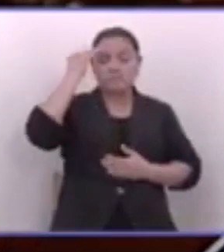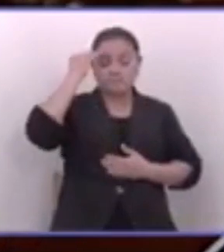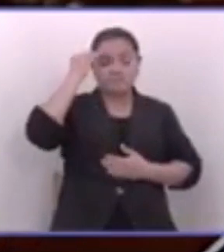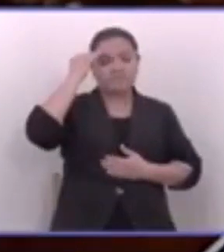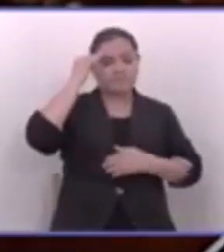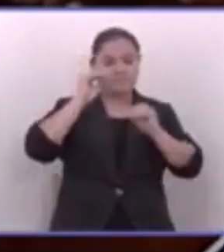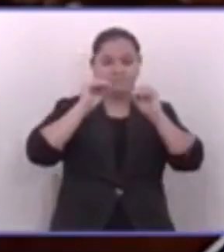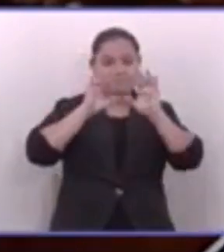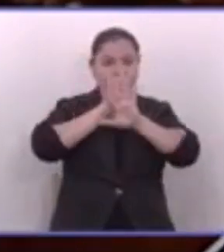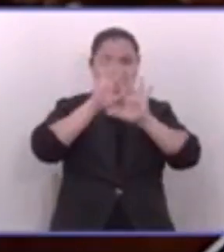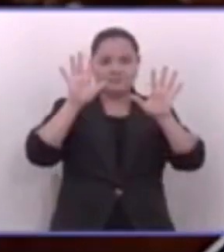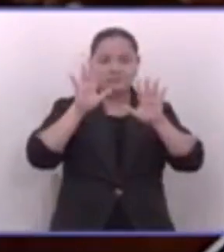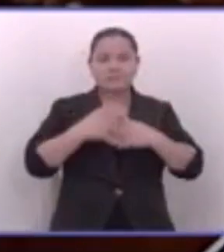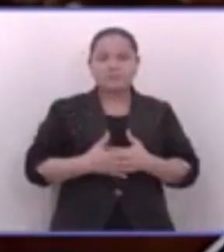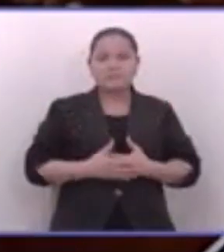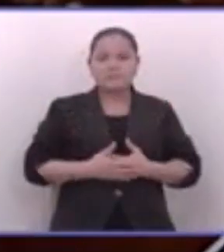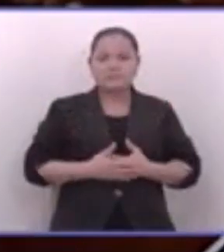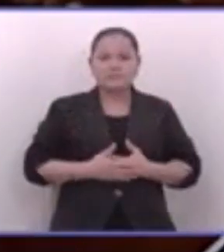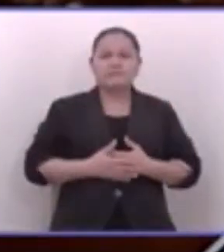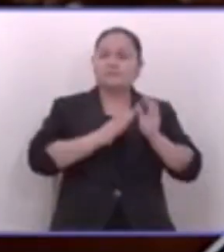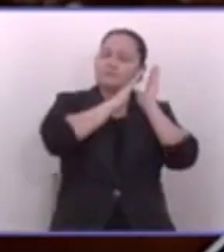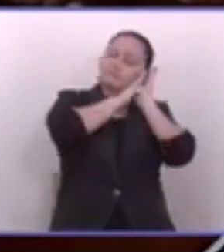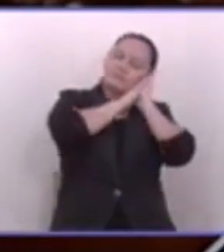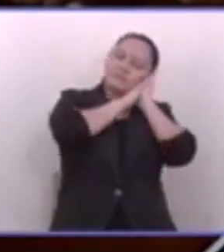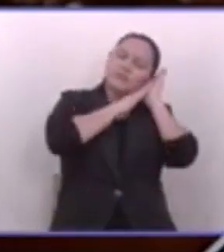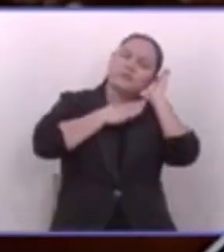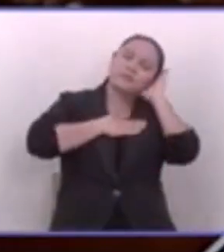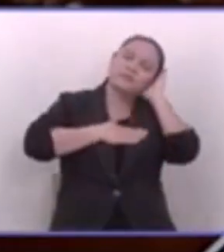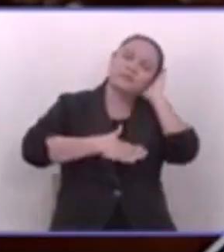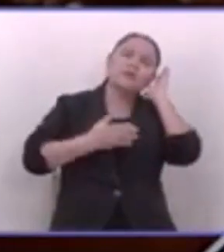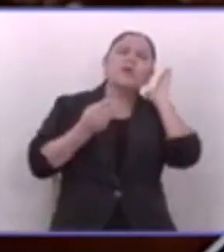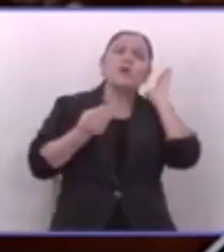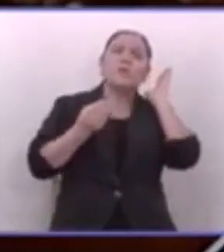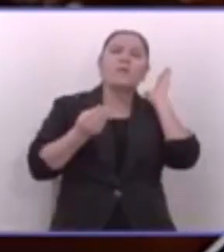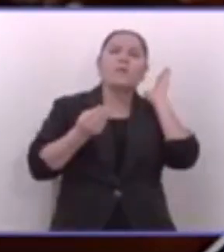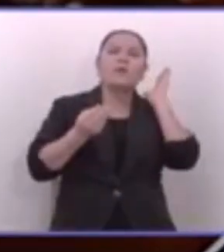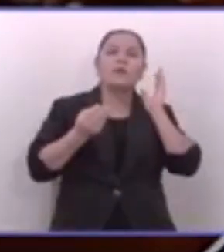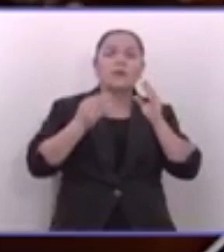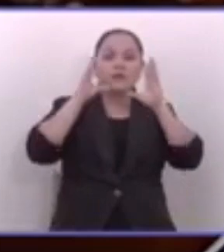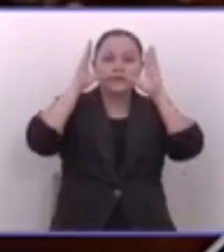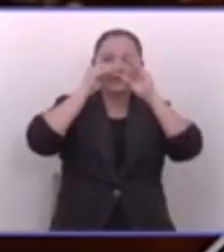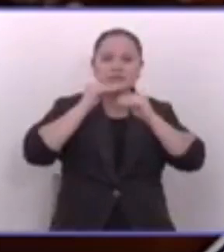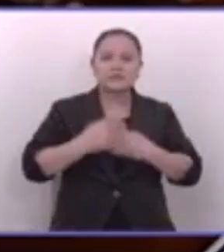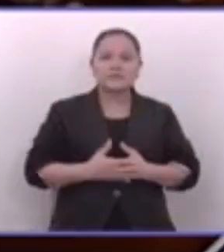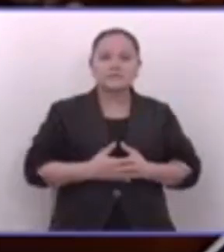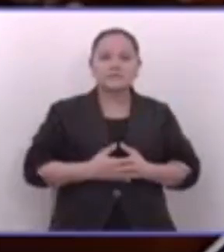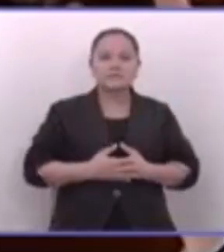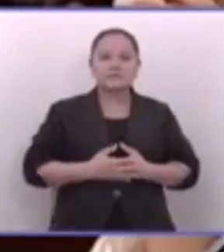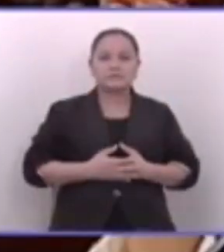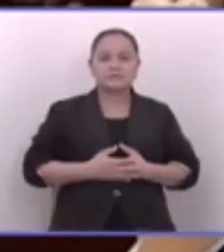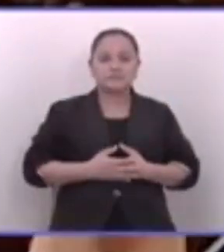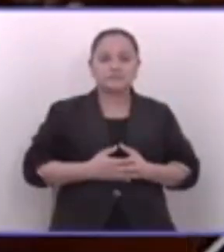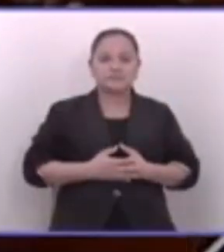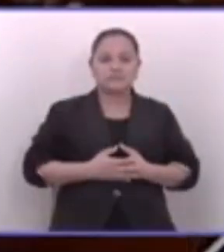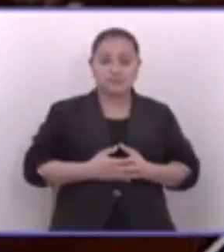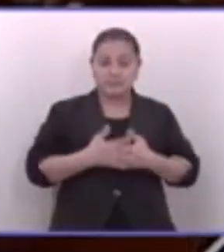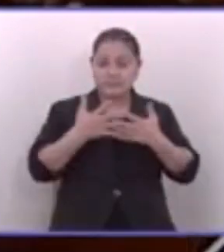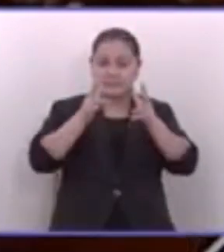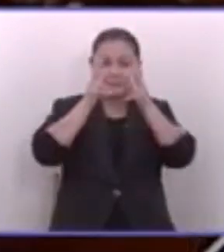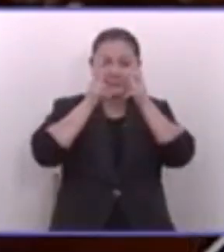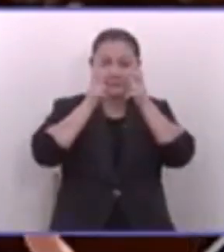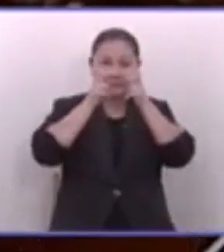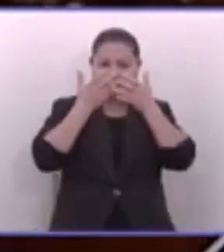¿Cómo pueden dormir tranquilos en las noches? Ahí están los audios.